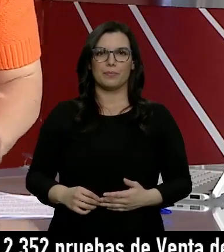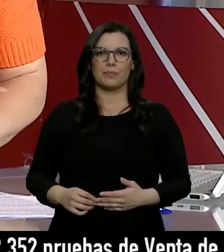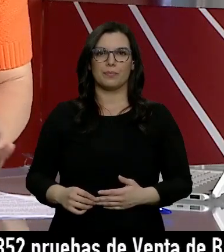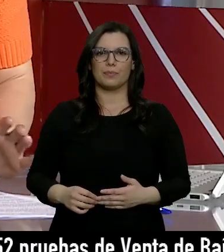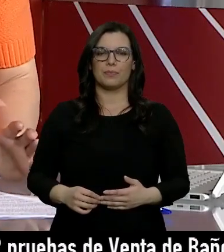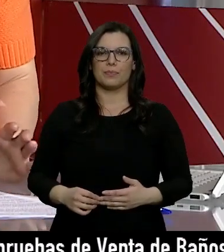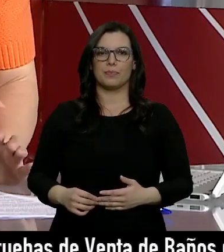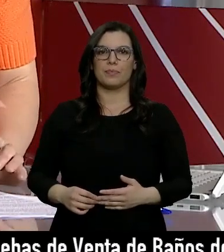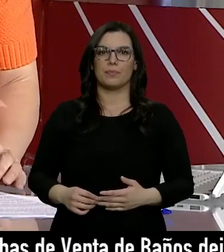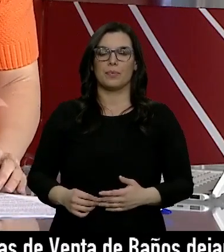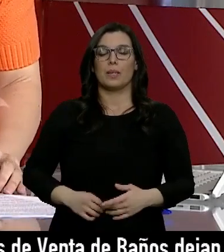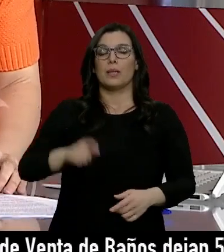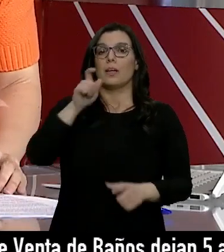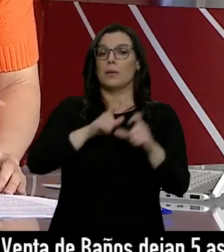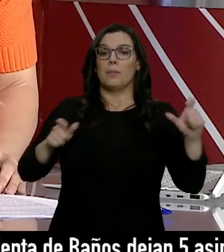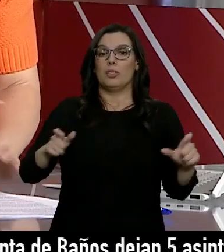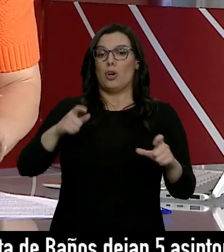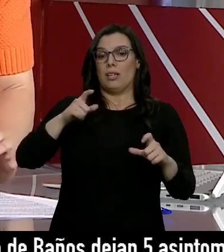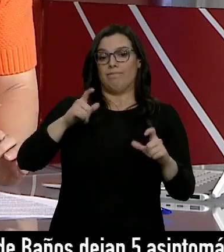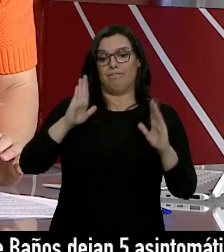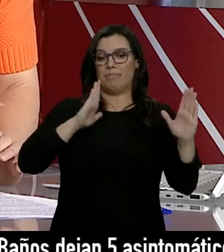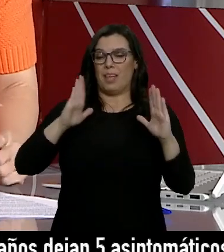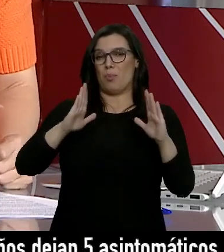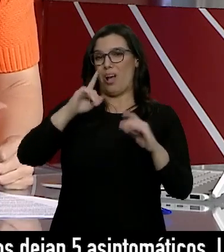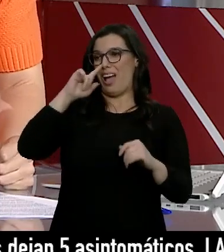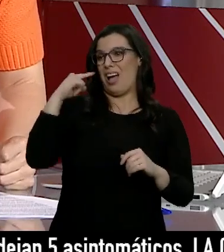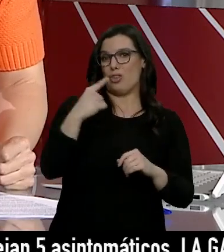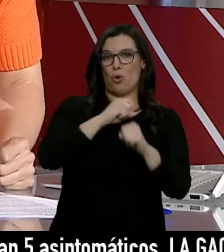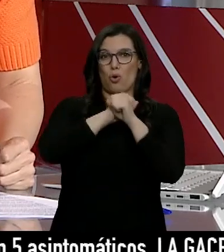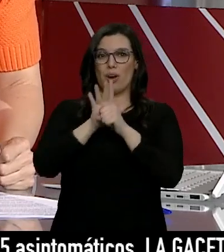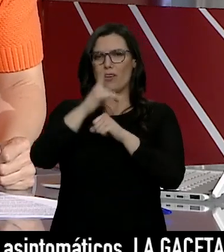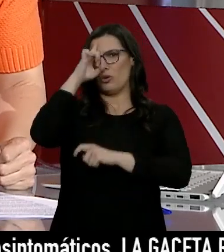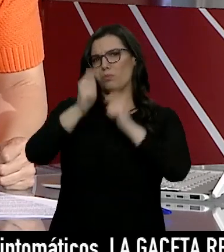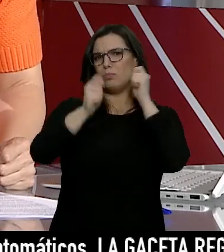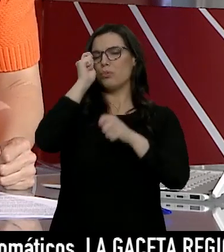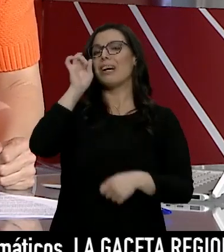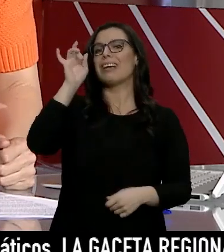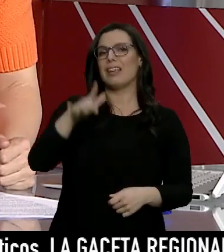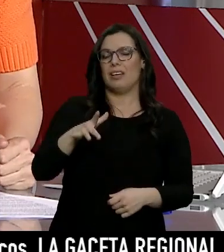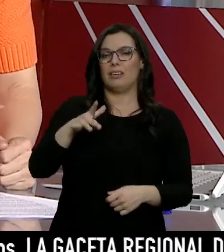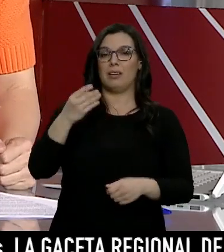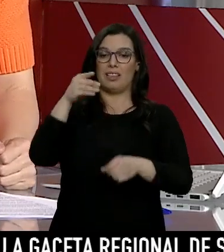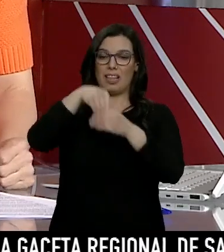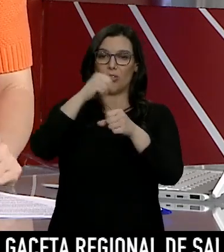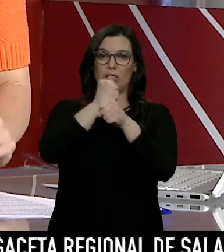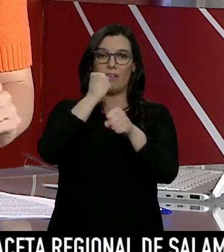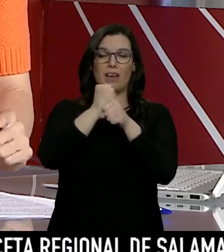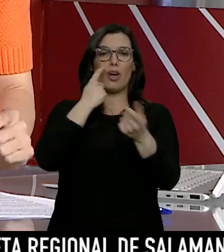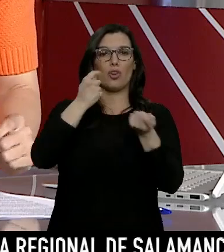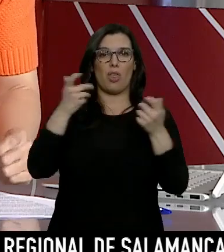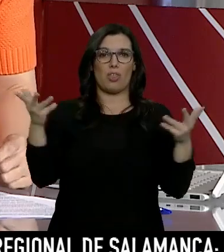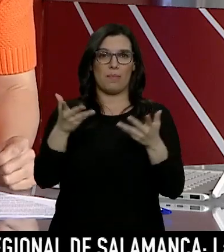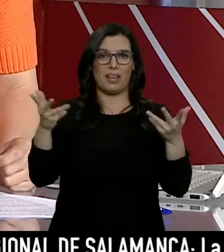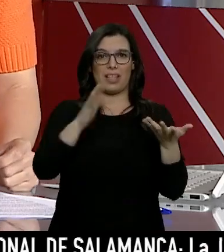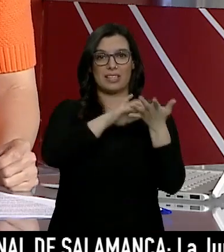Quienes no van a olvidar lo que ha sucedido durante este último año son los trabajadores del Centro Coordinador de Emergencias de Castilla y León. En